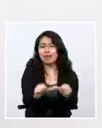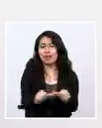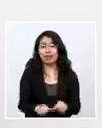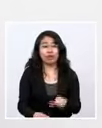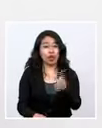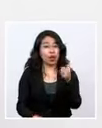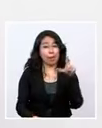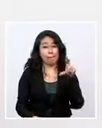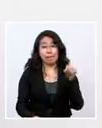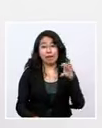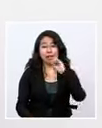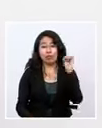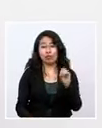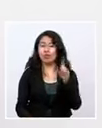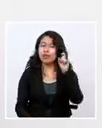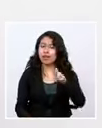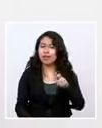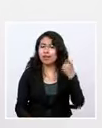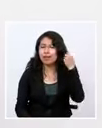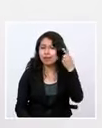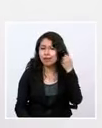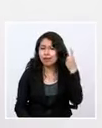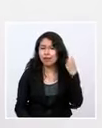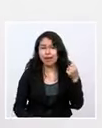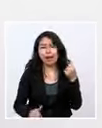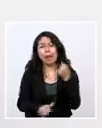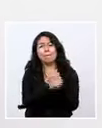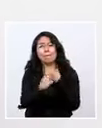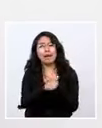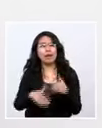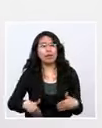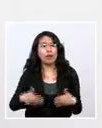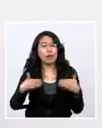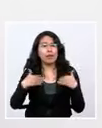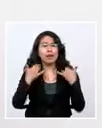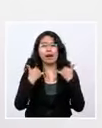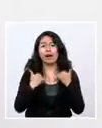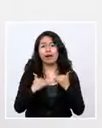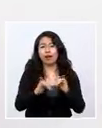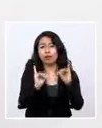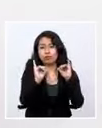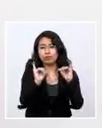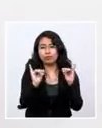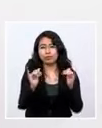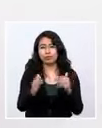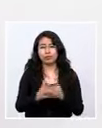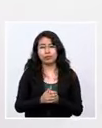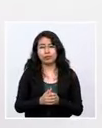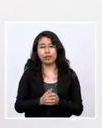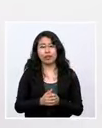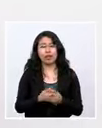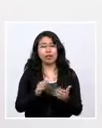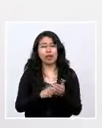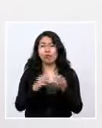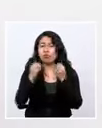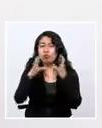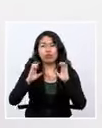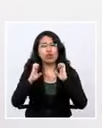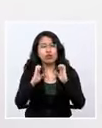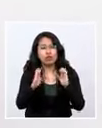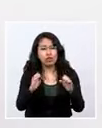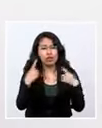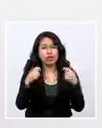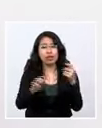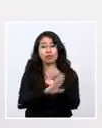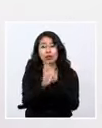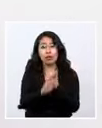20% que entiendan que no pueden poner en riesgo y en sacrificio, tanto esfuerzo que se ha hecho durante todos estos meses.